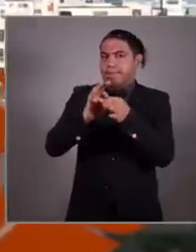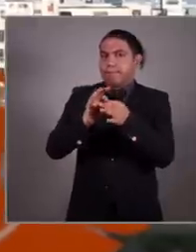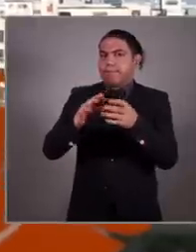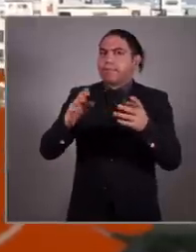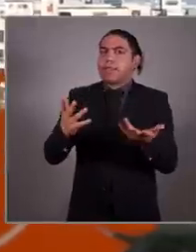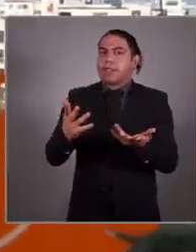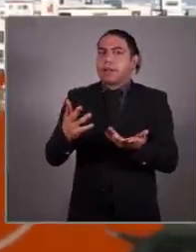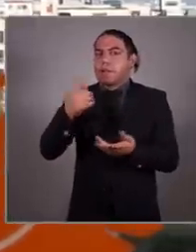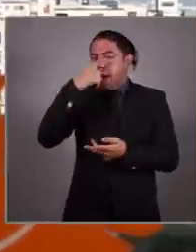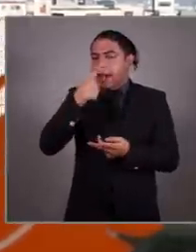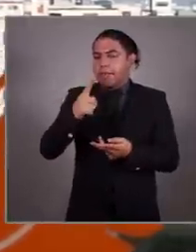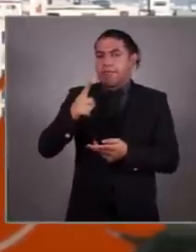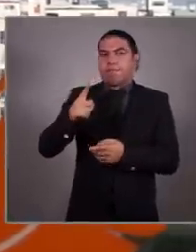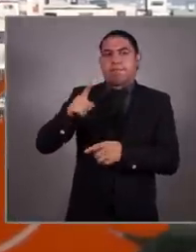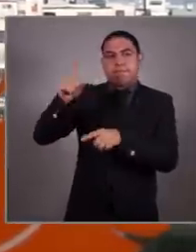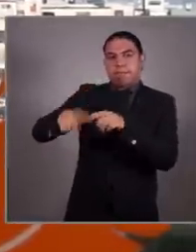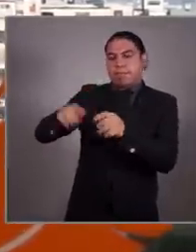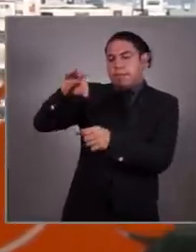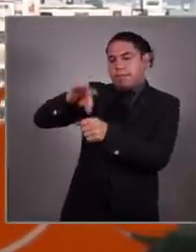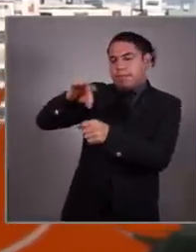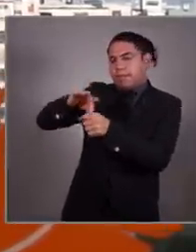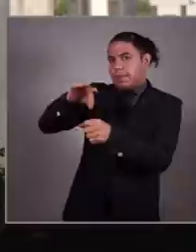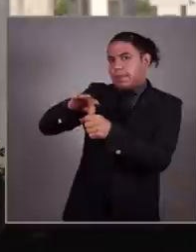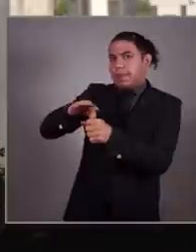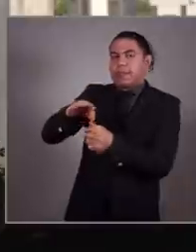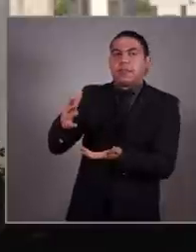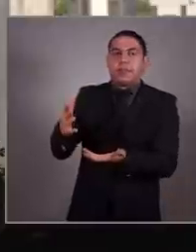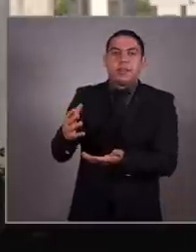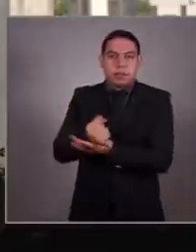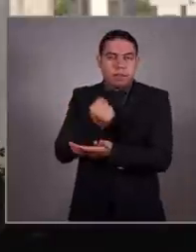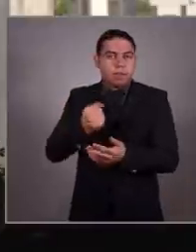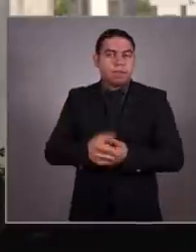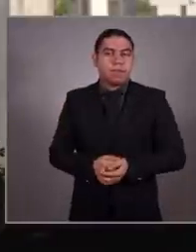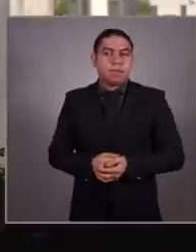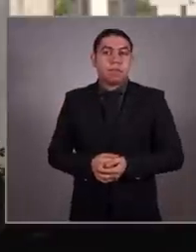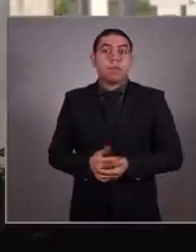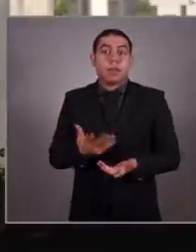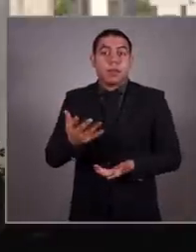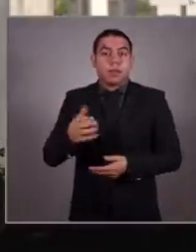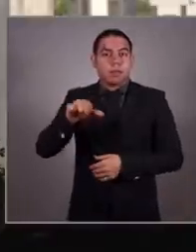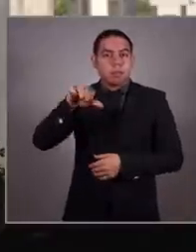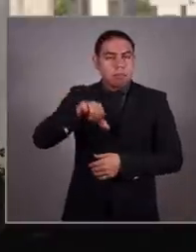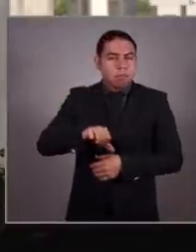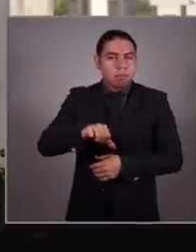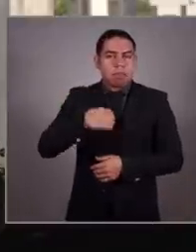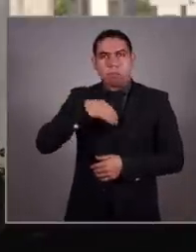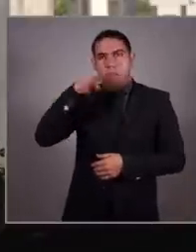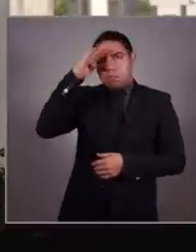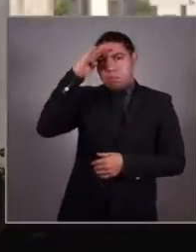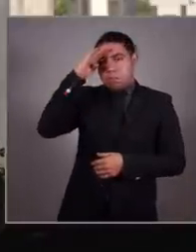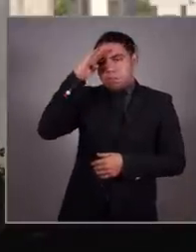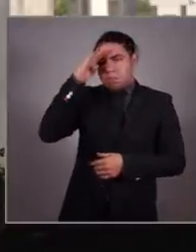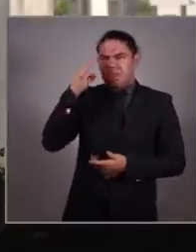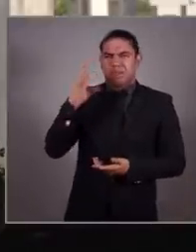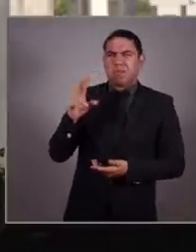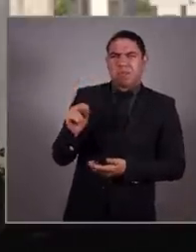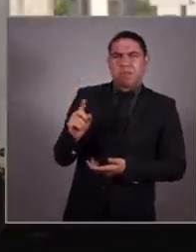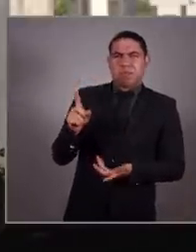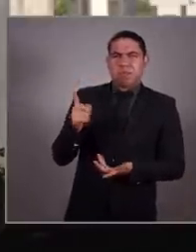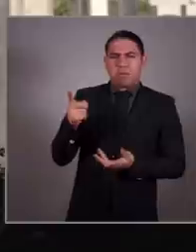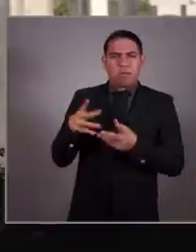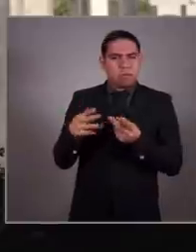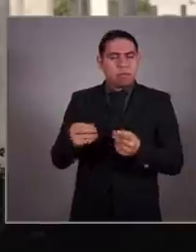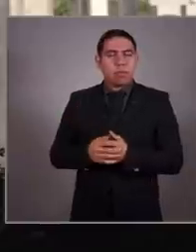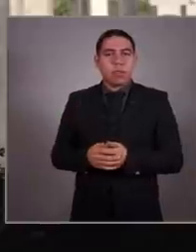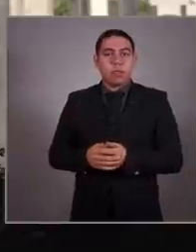los partidos para derrotarlo electoralmente. Entonces, como hoy, yo pensé que esa no era la solución